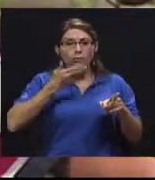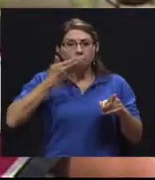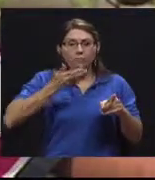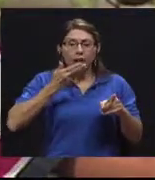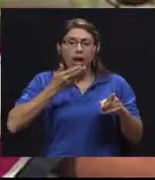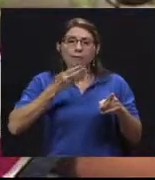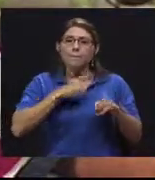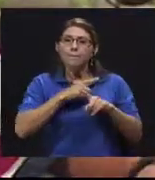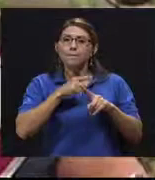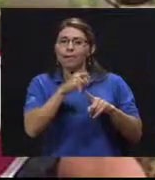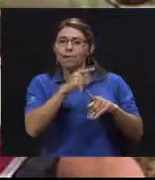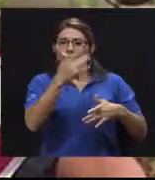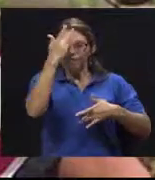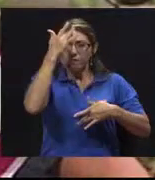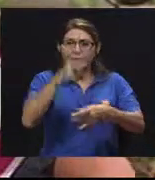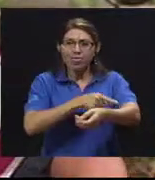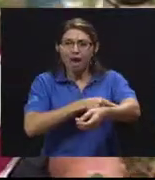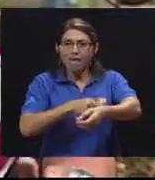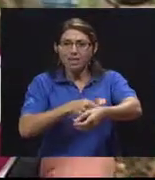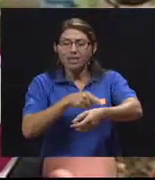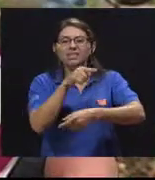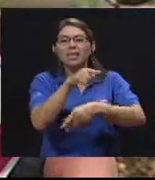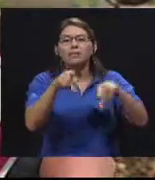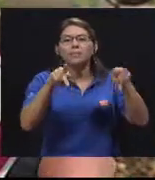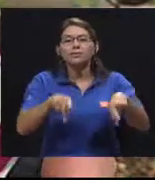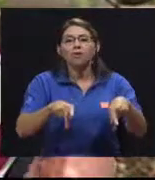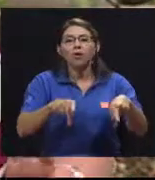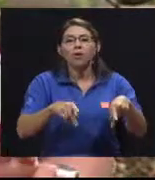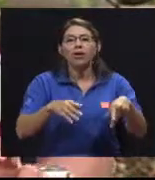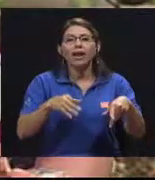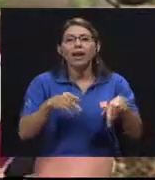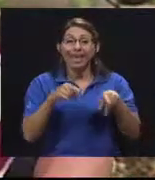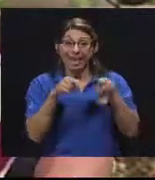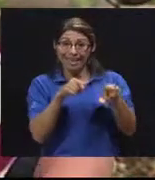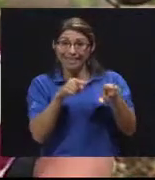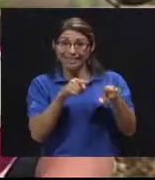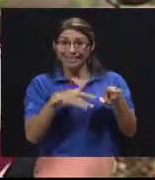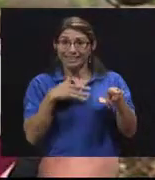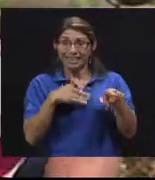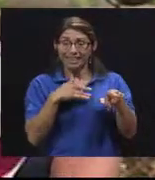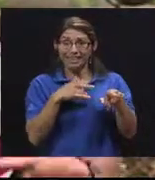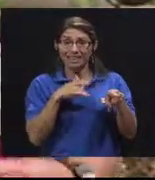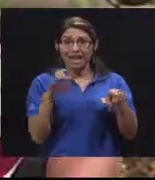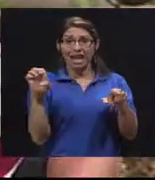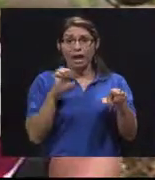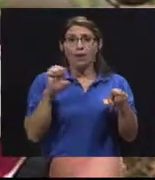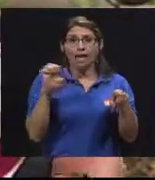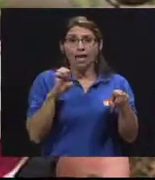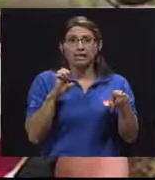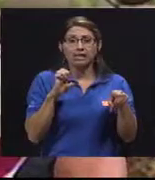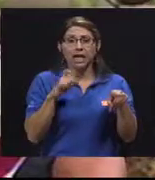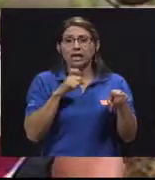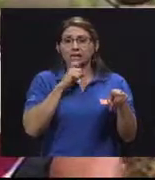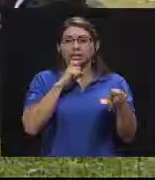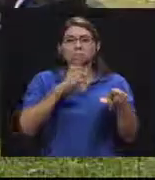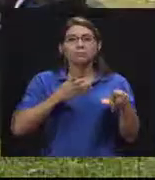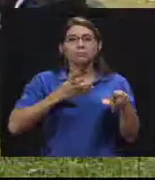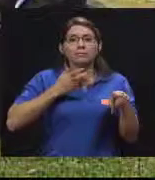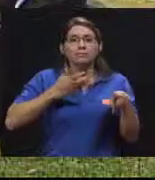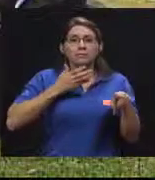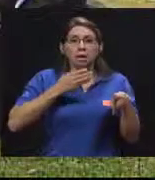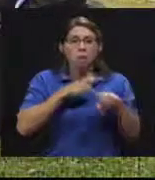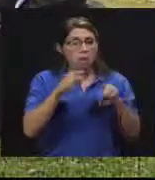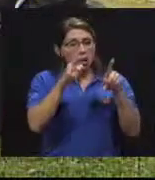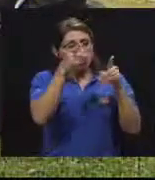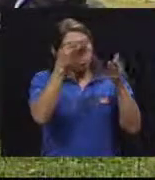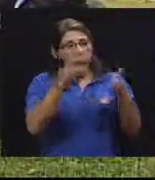cuesta respirar y padece de diabetes. Es un paciente que en la emergencia que él siente, que le cuesta respirar, pues